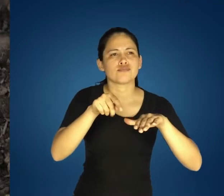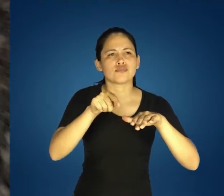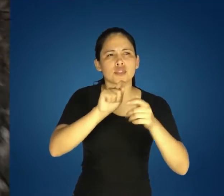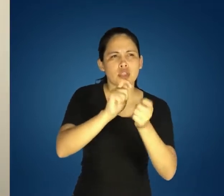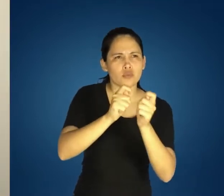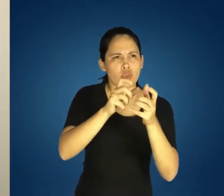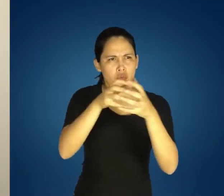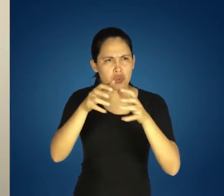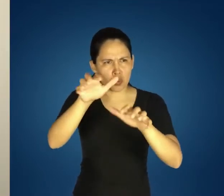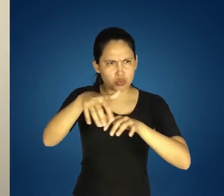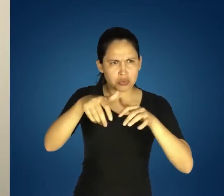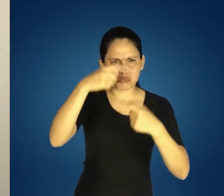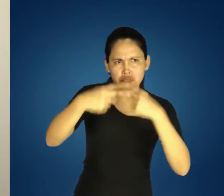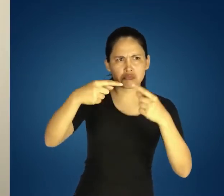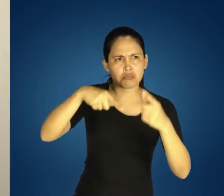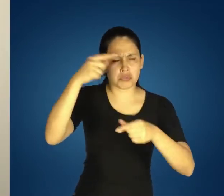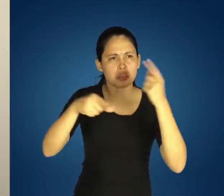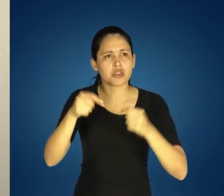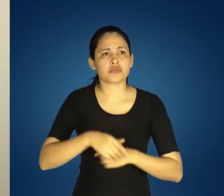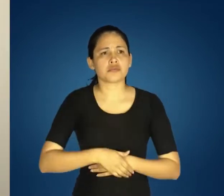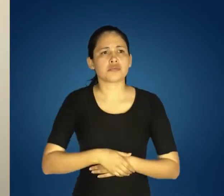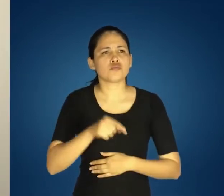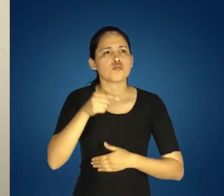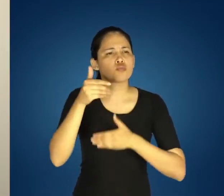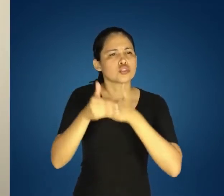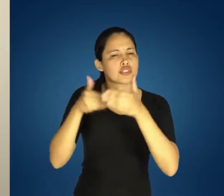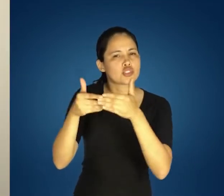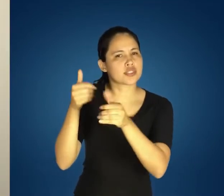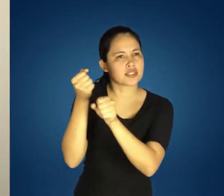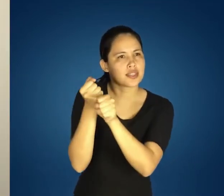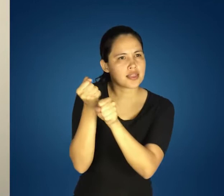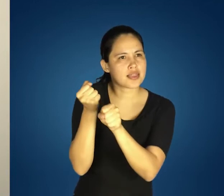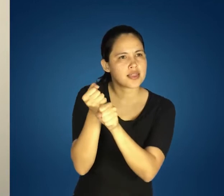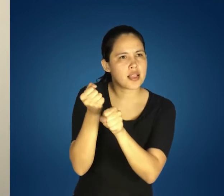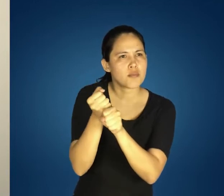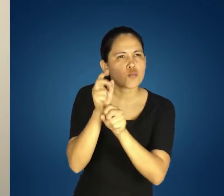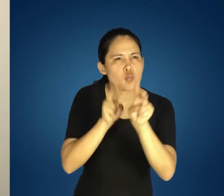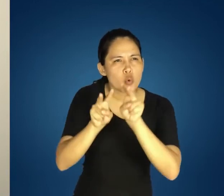suelo Alternar o agrupar el cultivo de distintas plantas